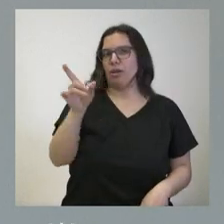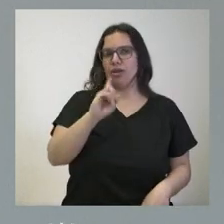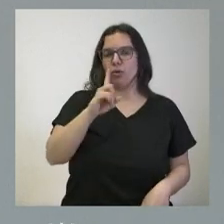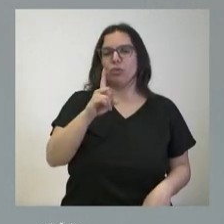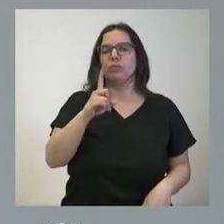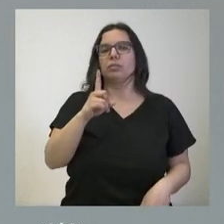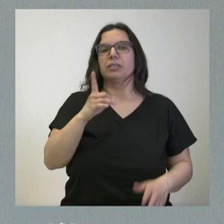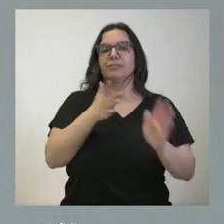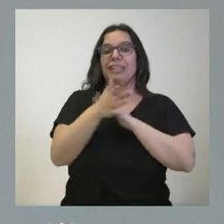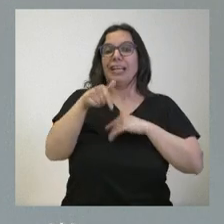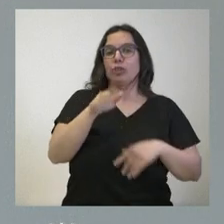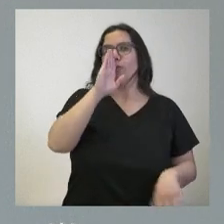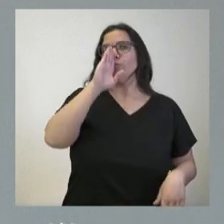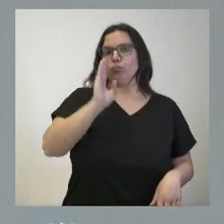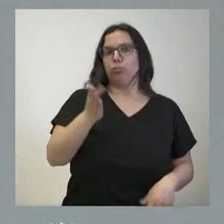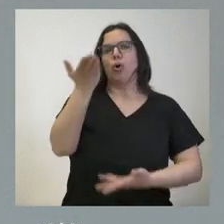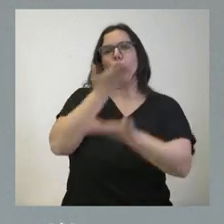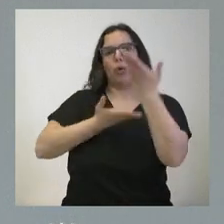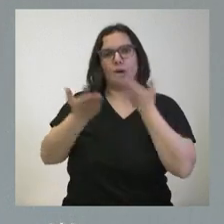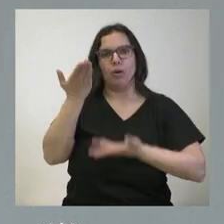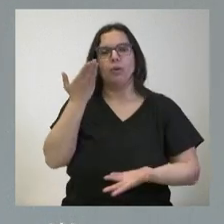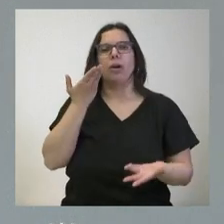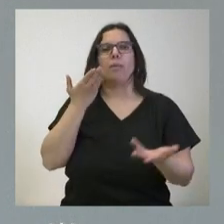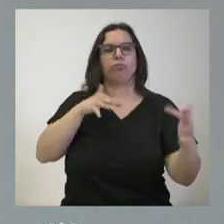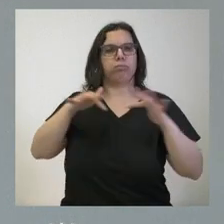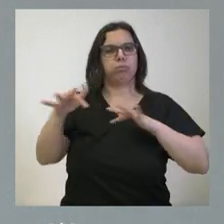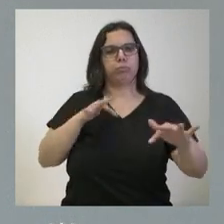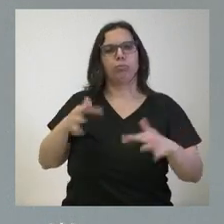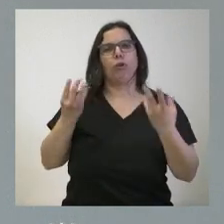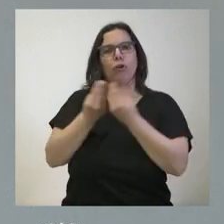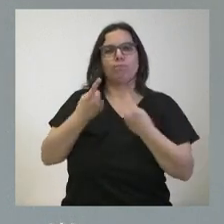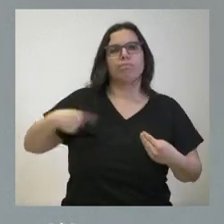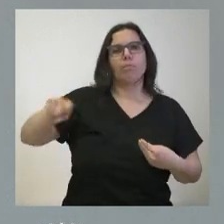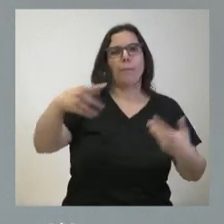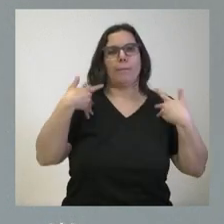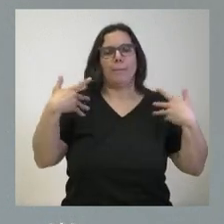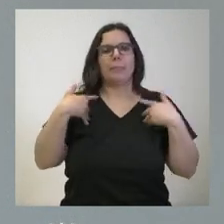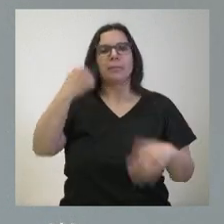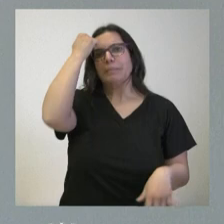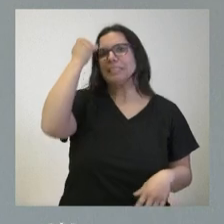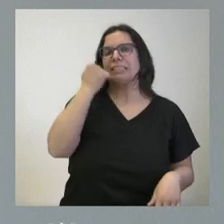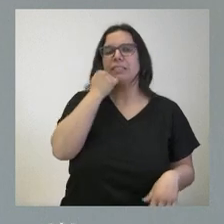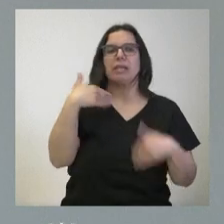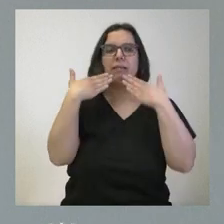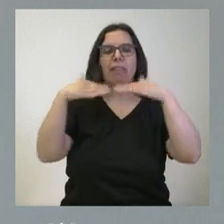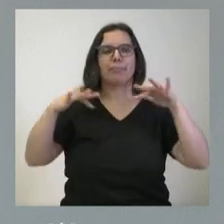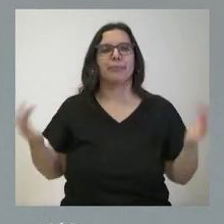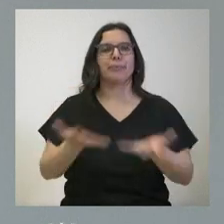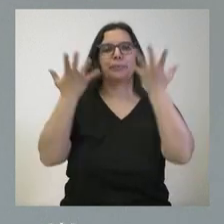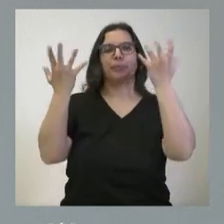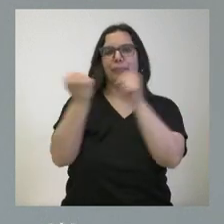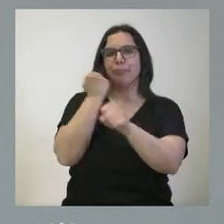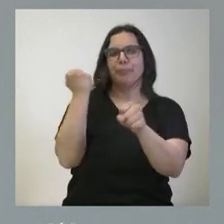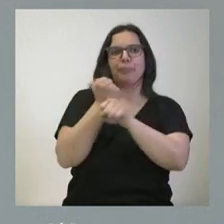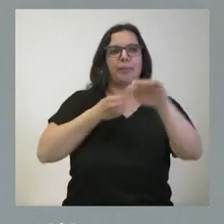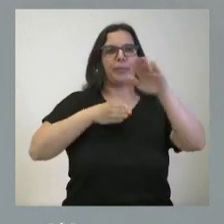directa e indirecta estamos colaborando de forma activa también con las víctimas del terrorismo a través del fomento del empleo,